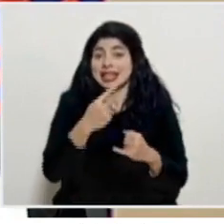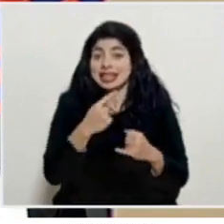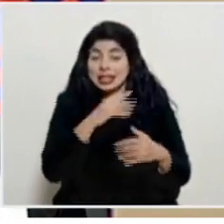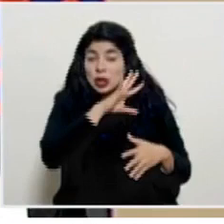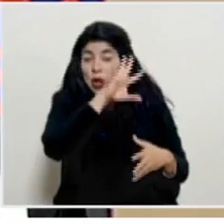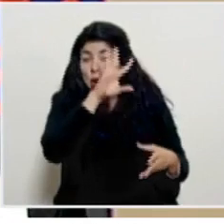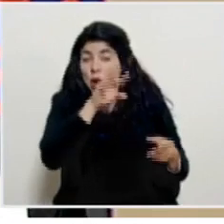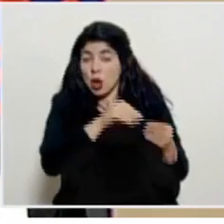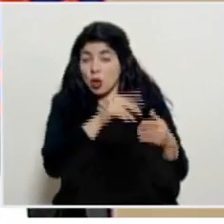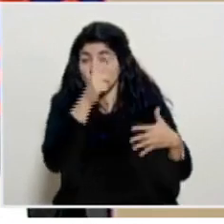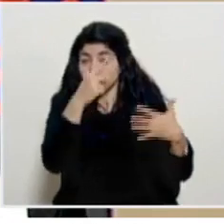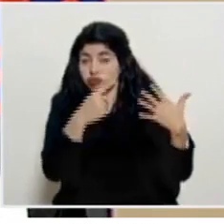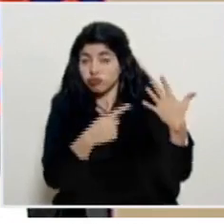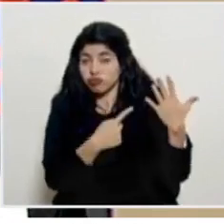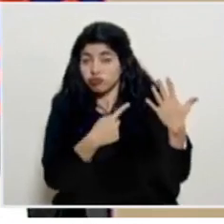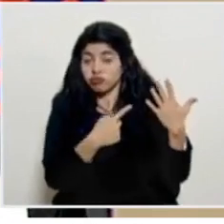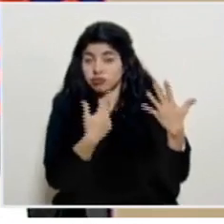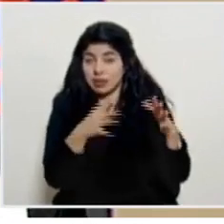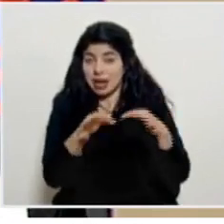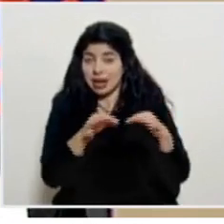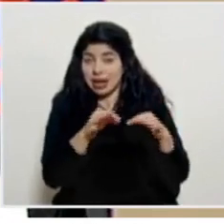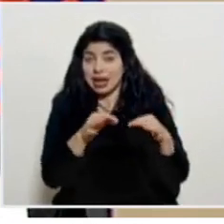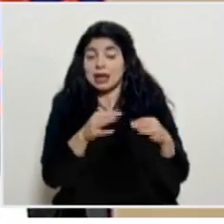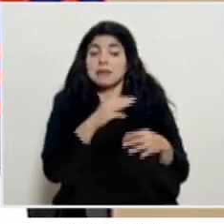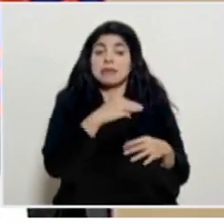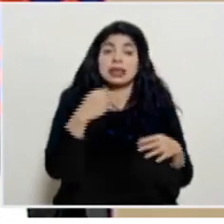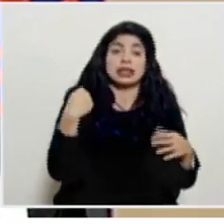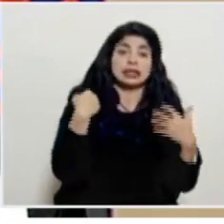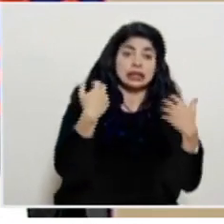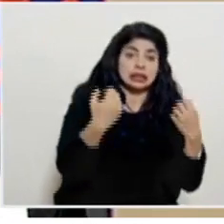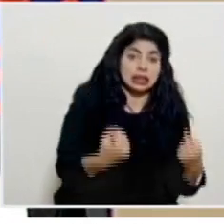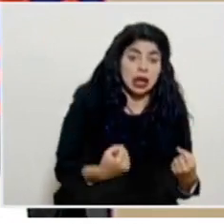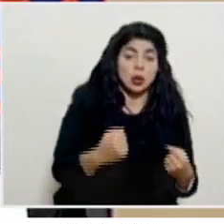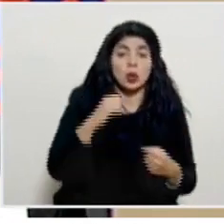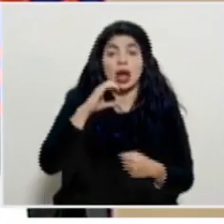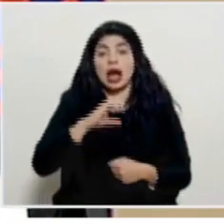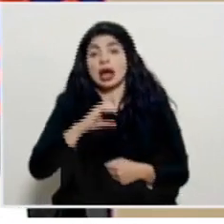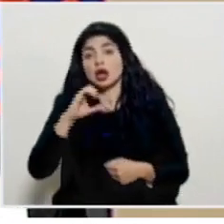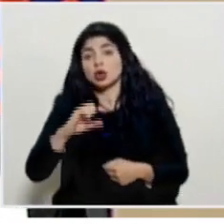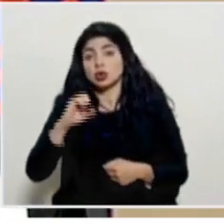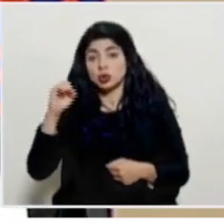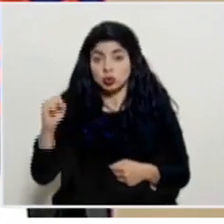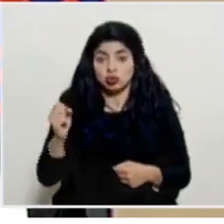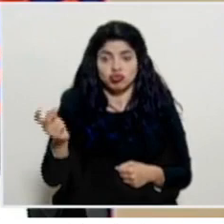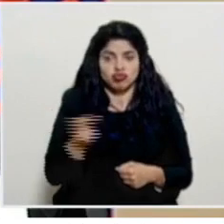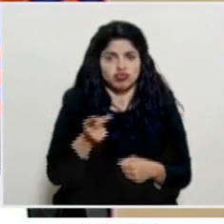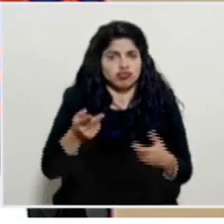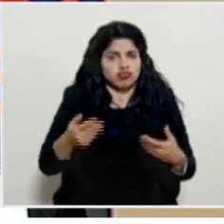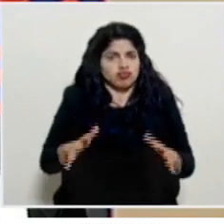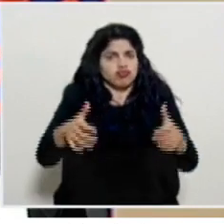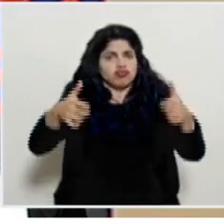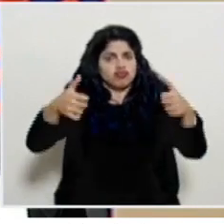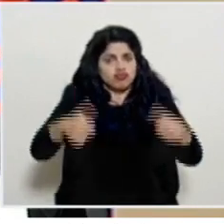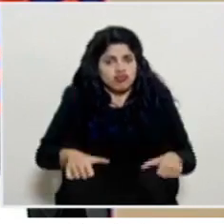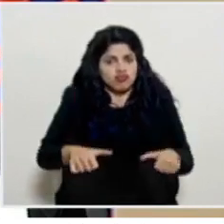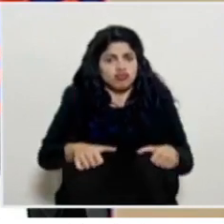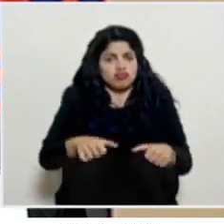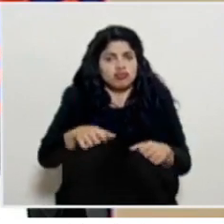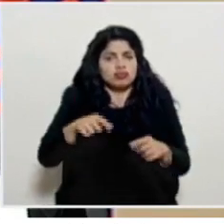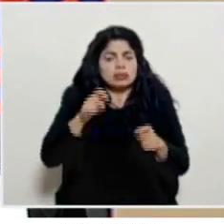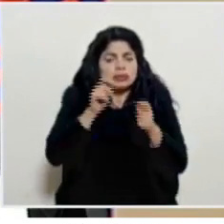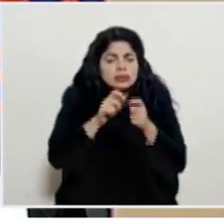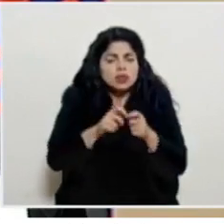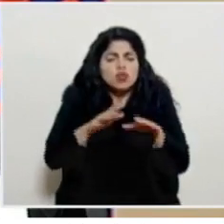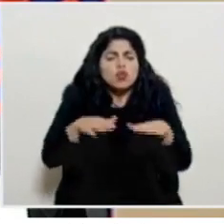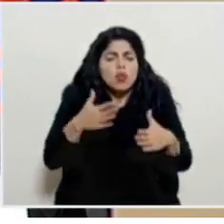aspectos también ya se ha concluido tanto con el Ministerio de Salud como con la Caja Costarricense de Seguro Social todos los detalles de la